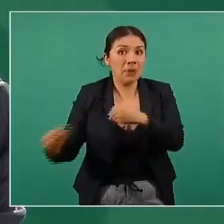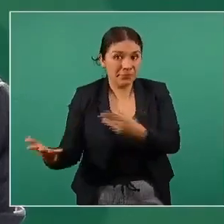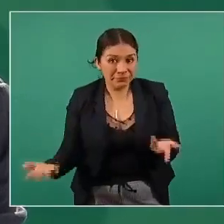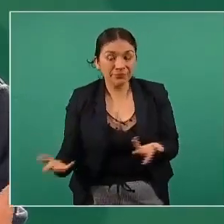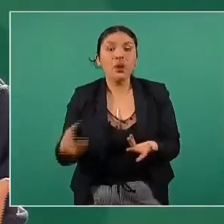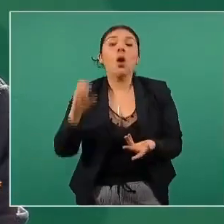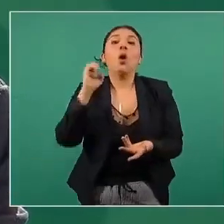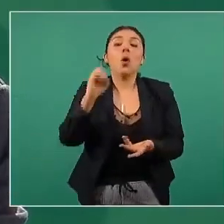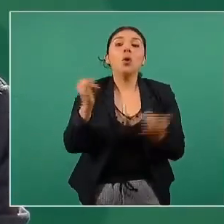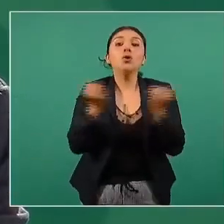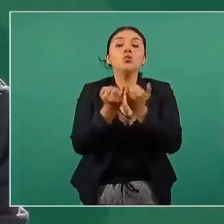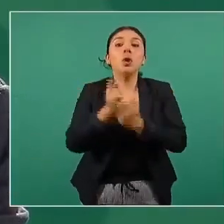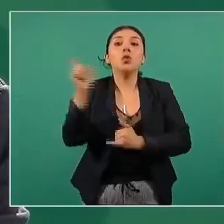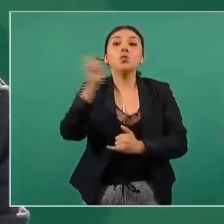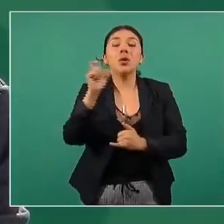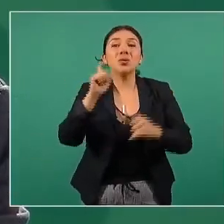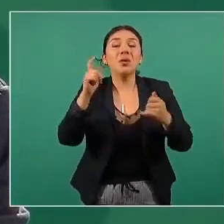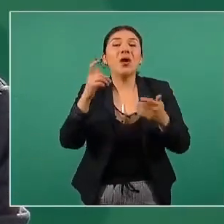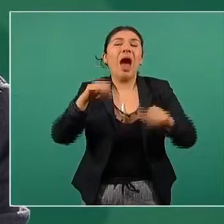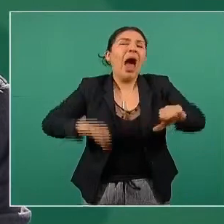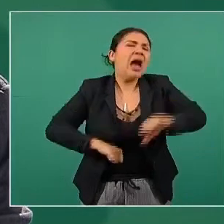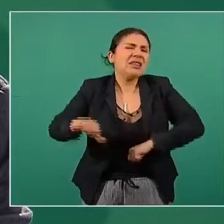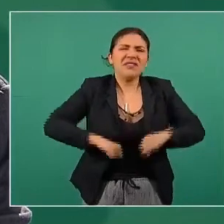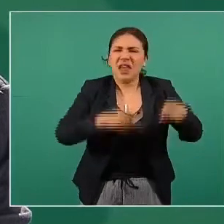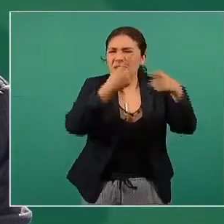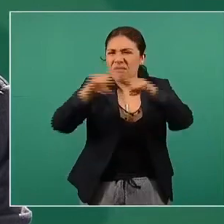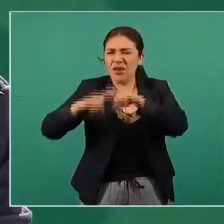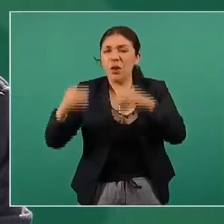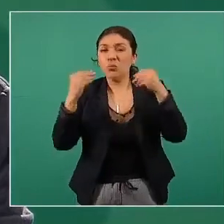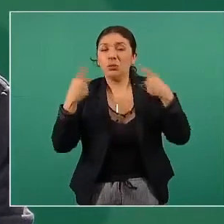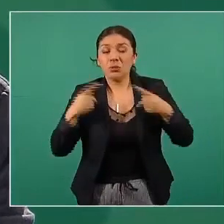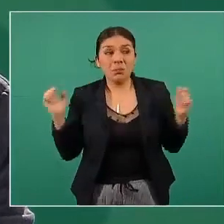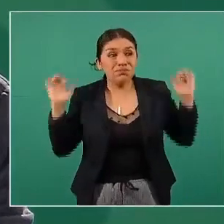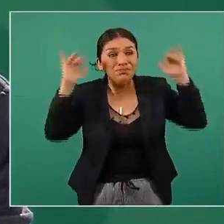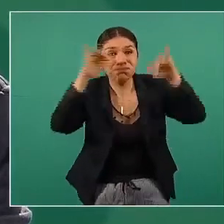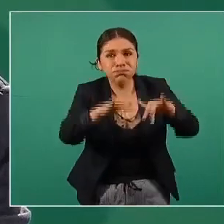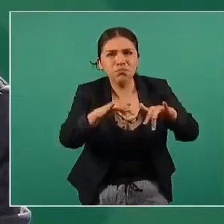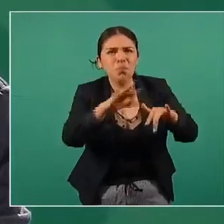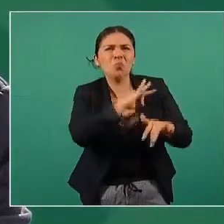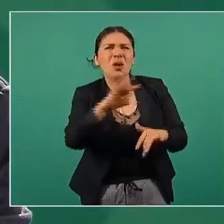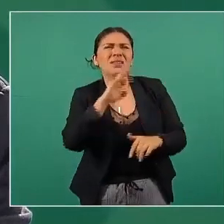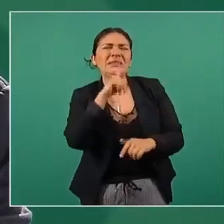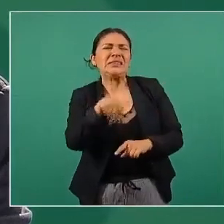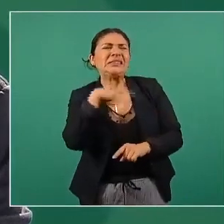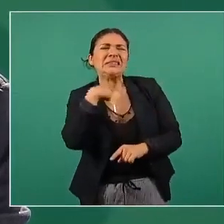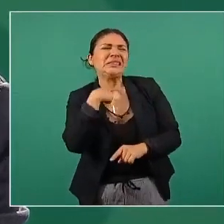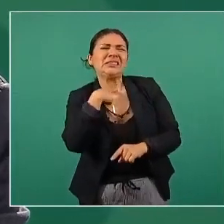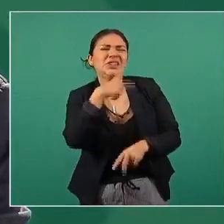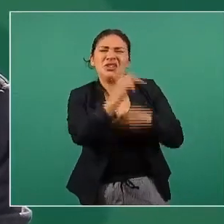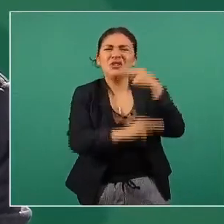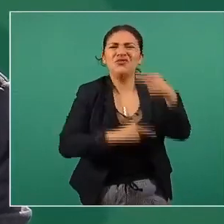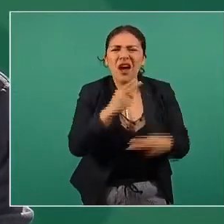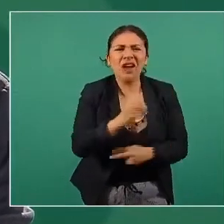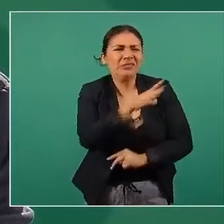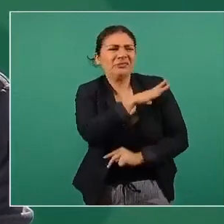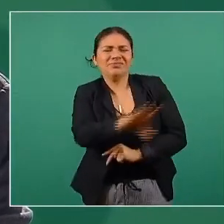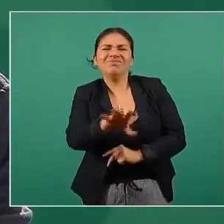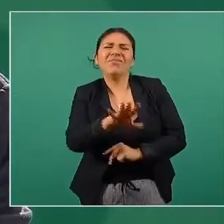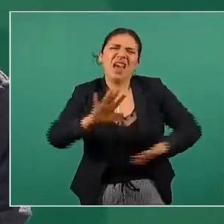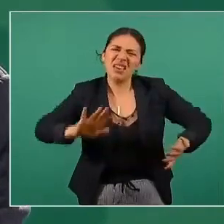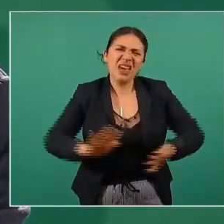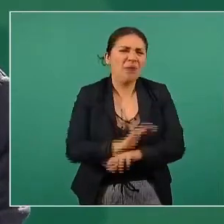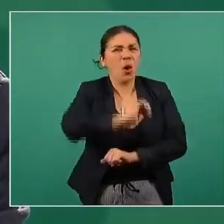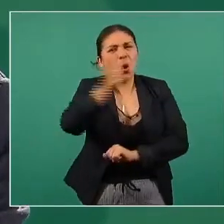las actividades que nos llevan a congregarnos pueden evitarse o pueden modificarse, es mejor hacerlo.